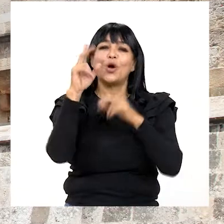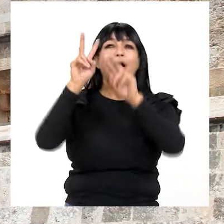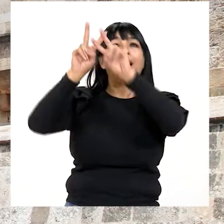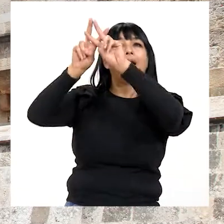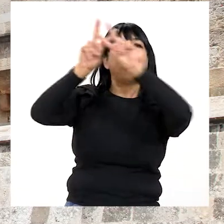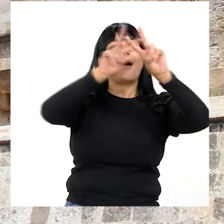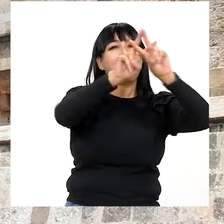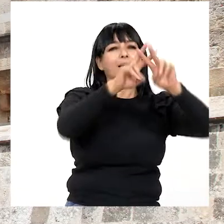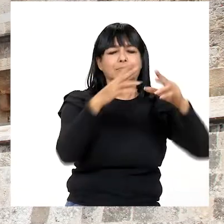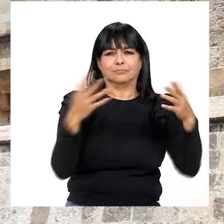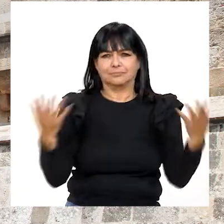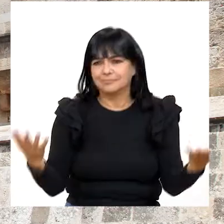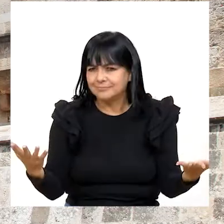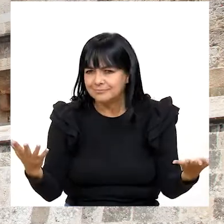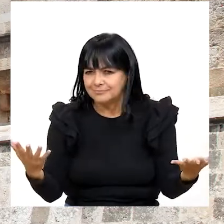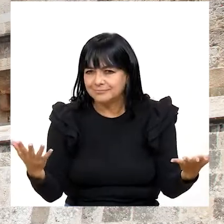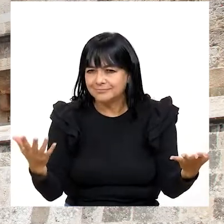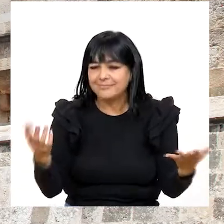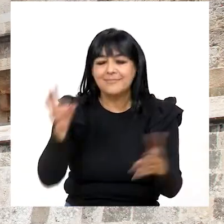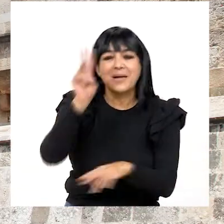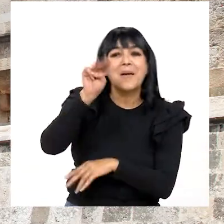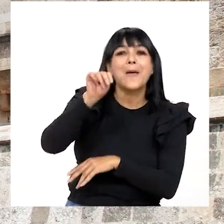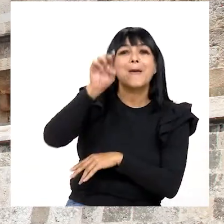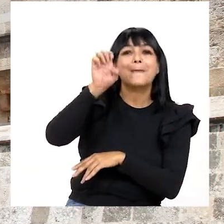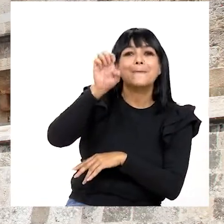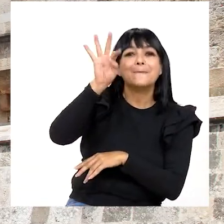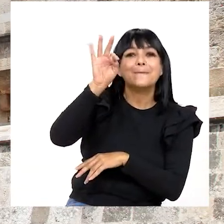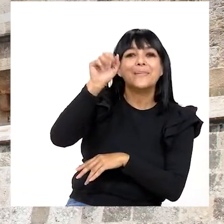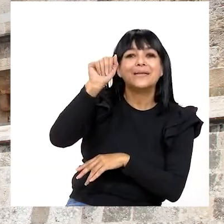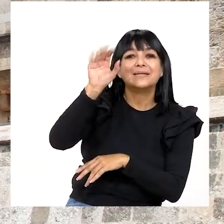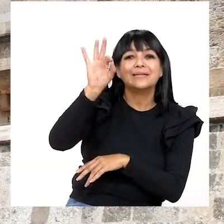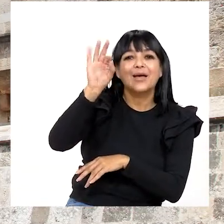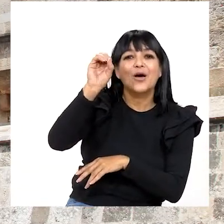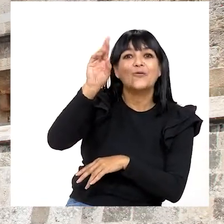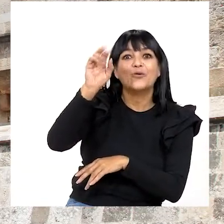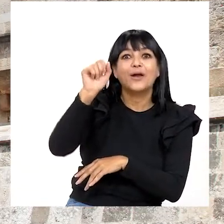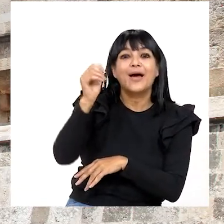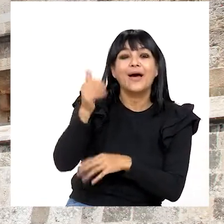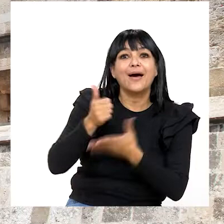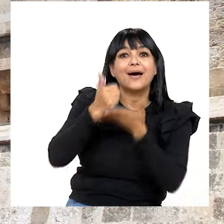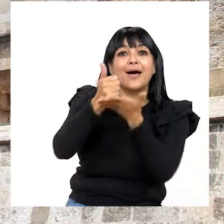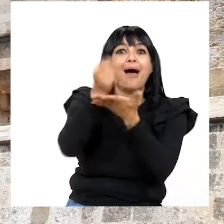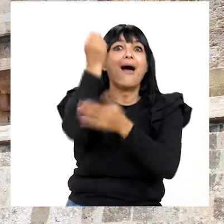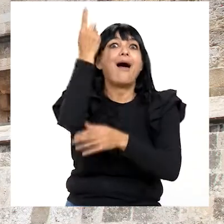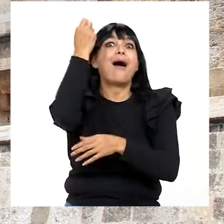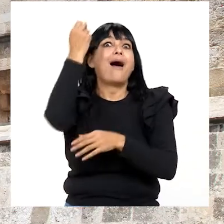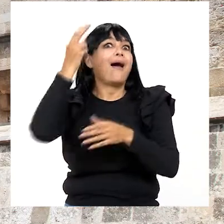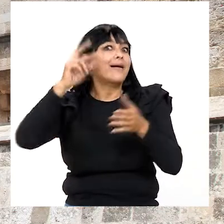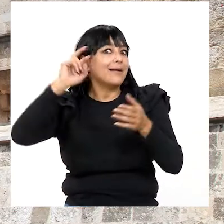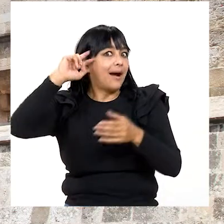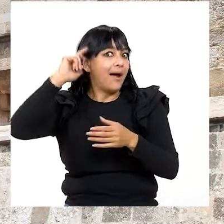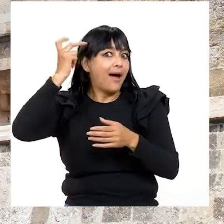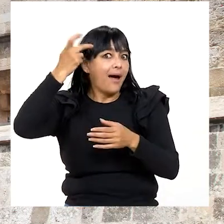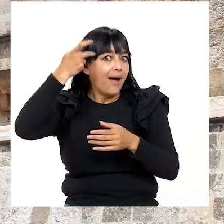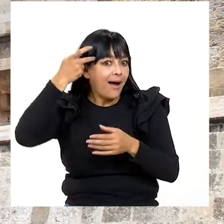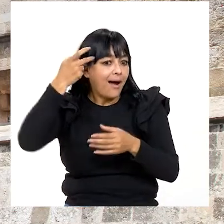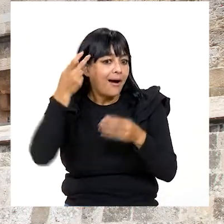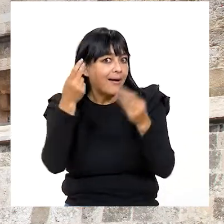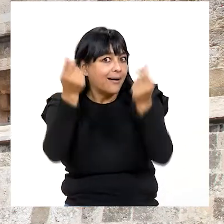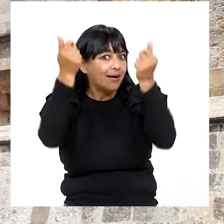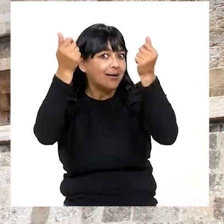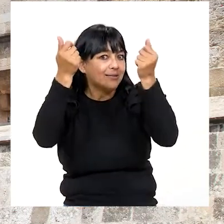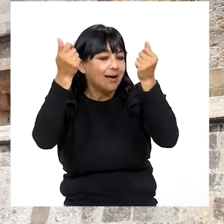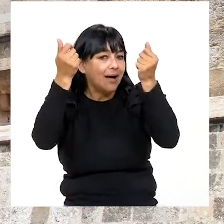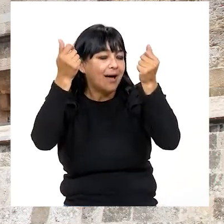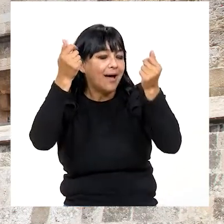Pero, ¿para qué sirven las metáforas? Facilitar la interpretación Las